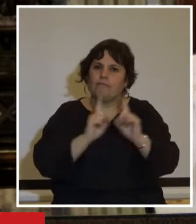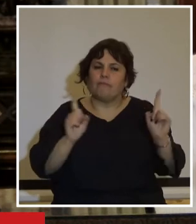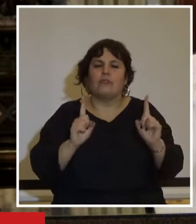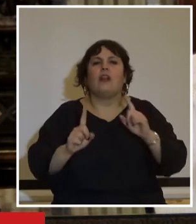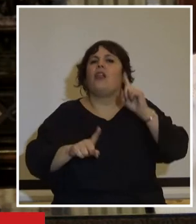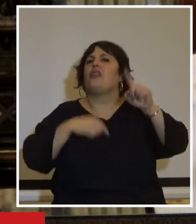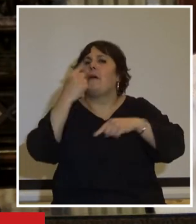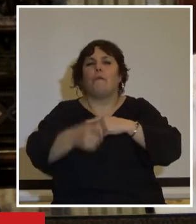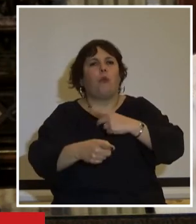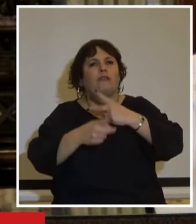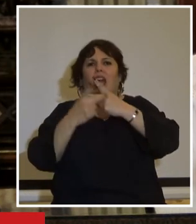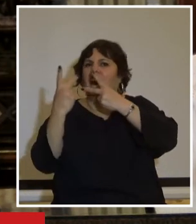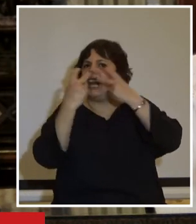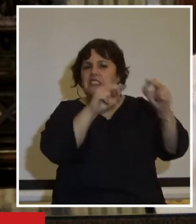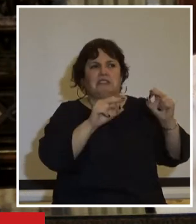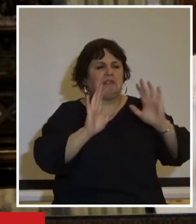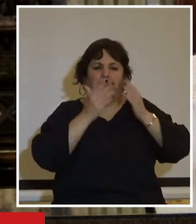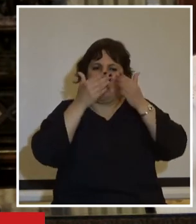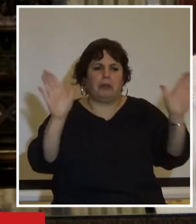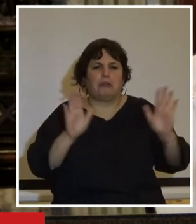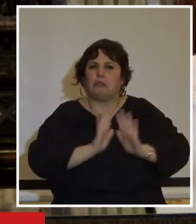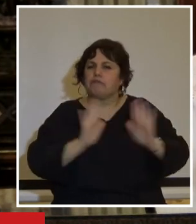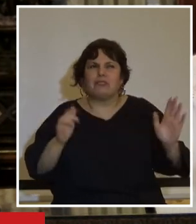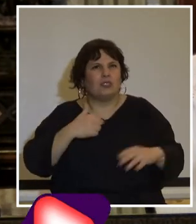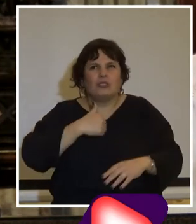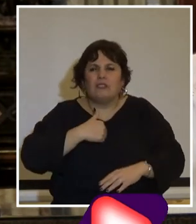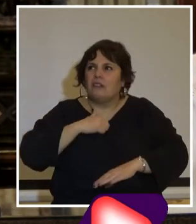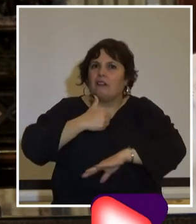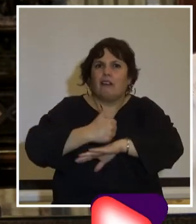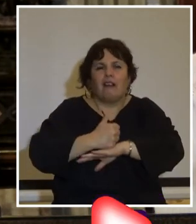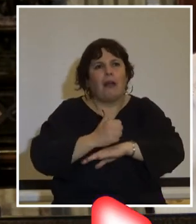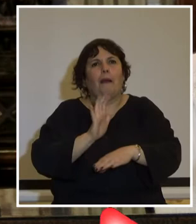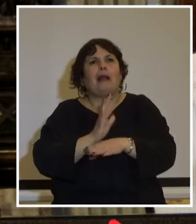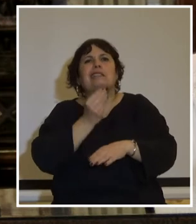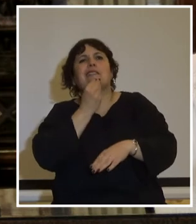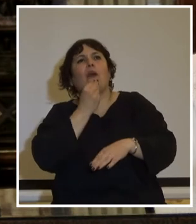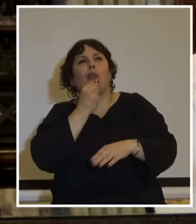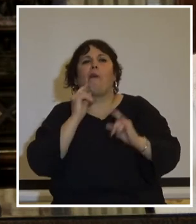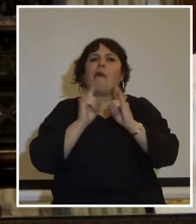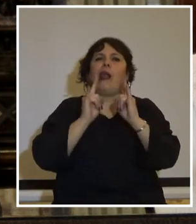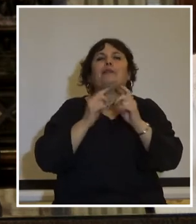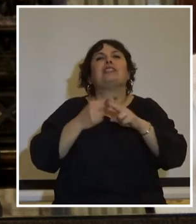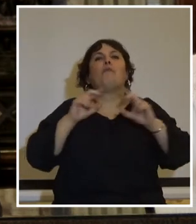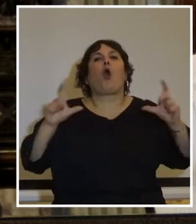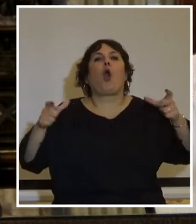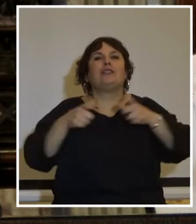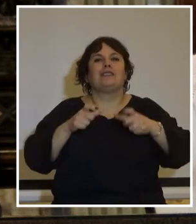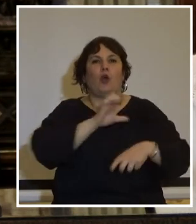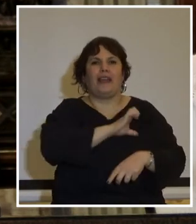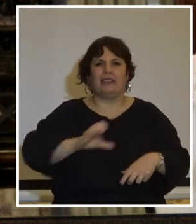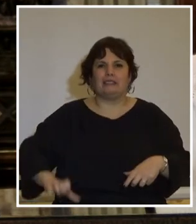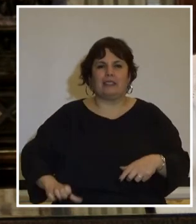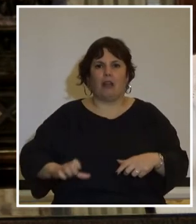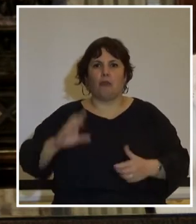rechazaría abiertamente presidir ese pseudo-parlamento que fue el Consejo de Estado establecido